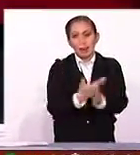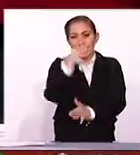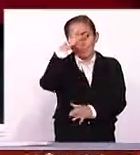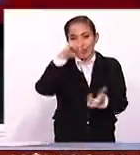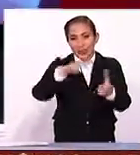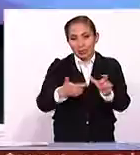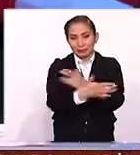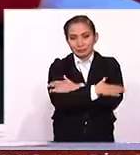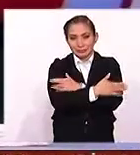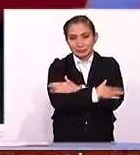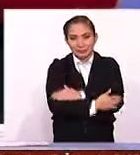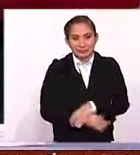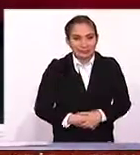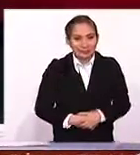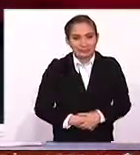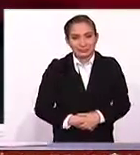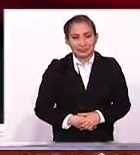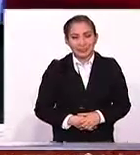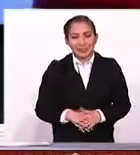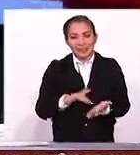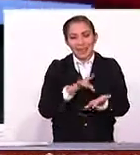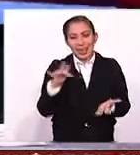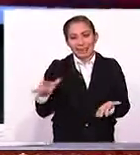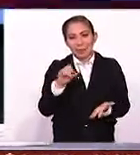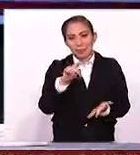en México al Día. Un fuerte abrazo. Gracias, Omar. Buenos días, Patio.